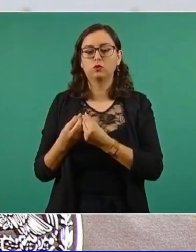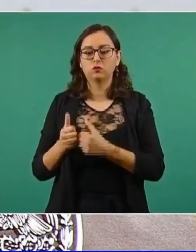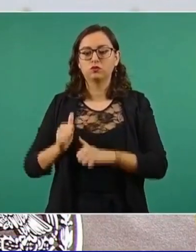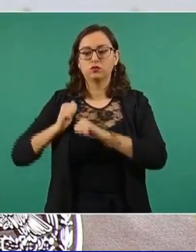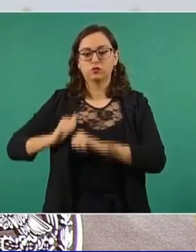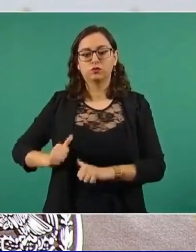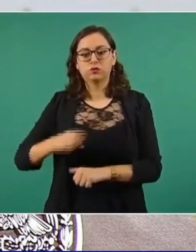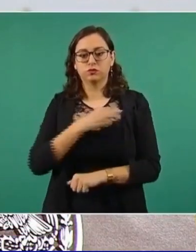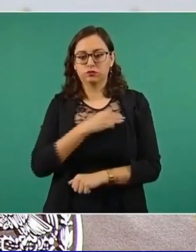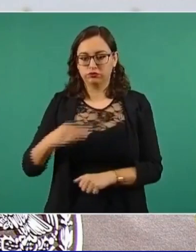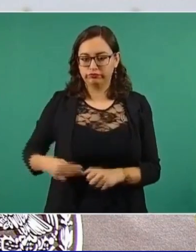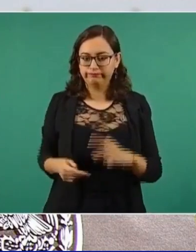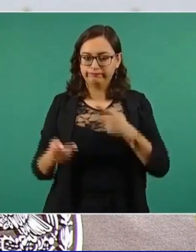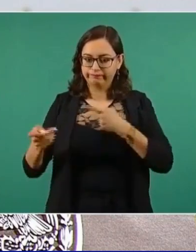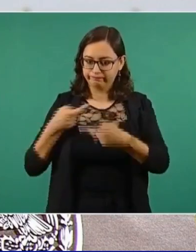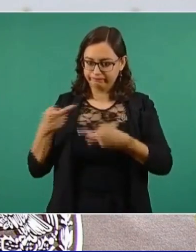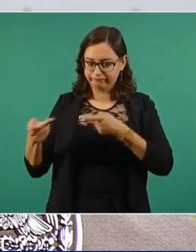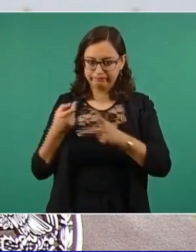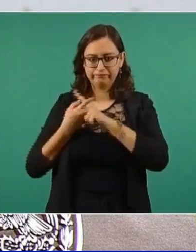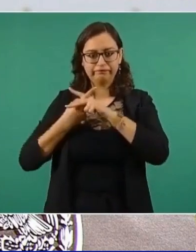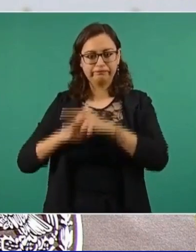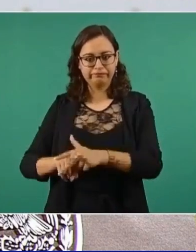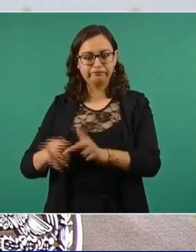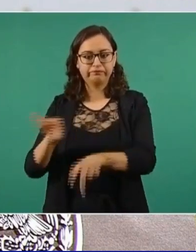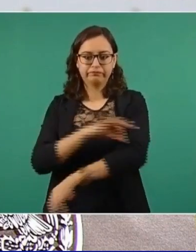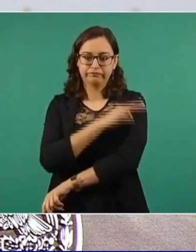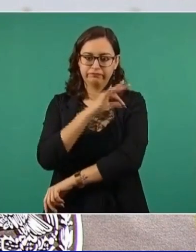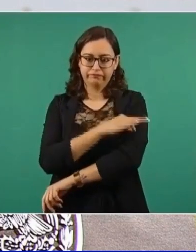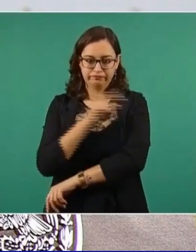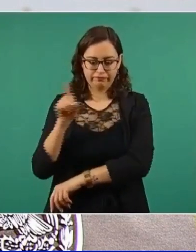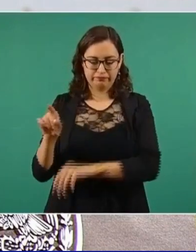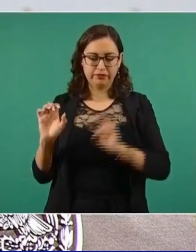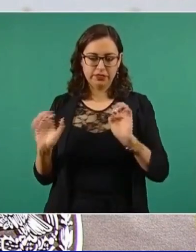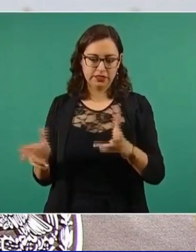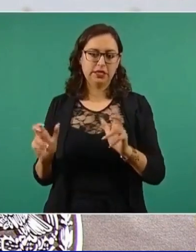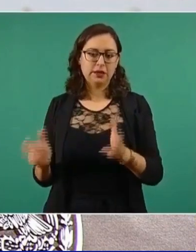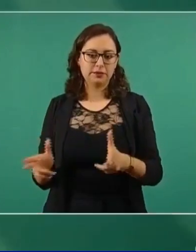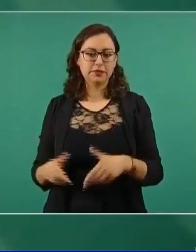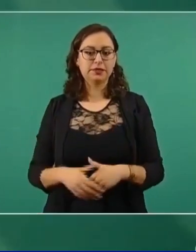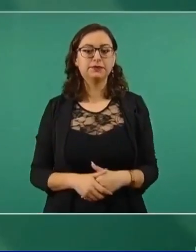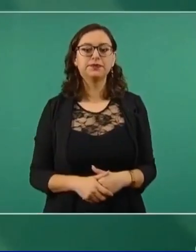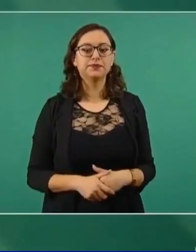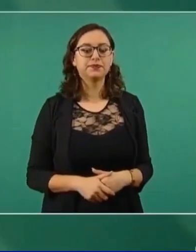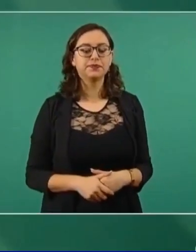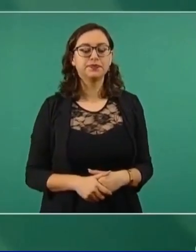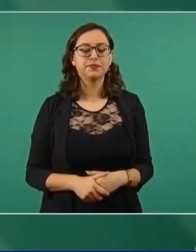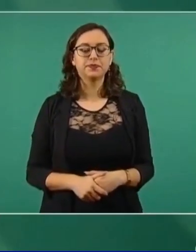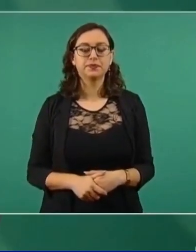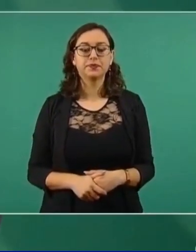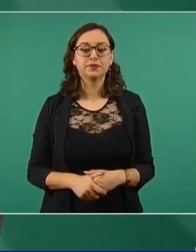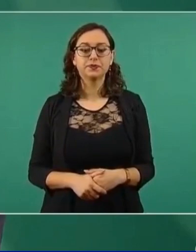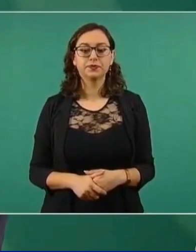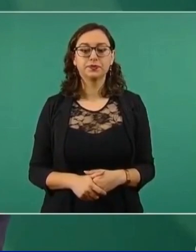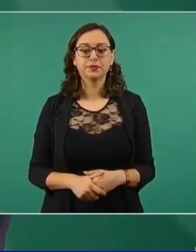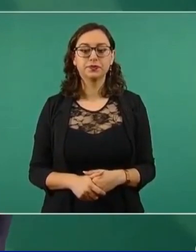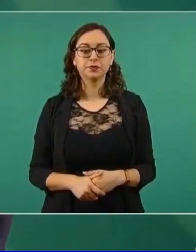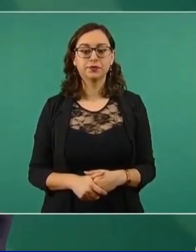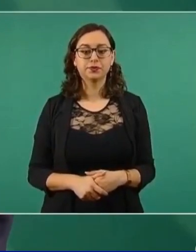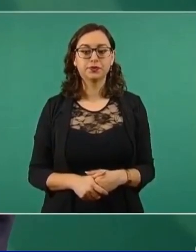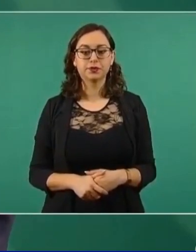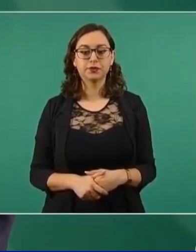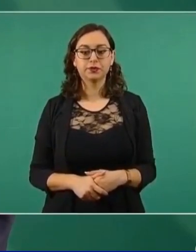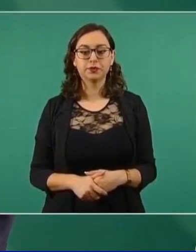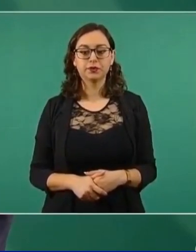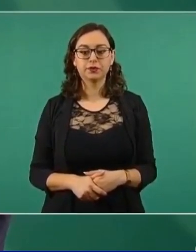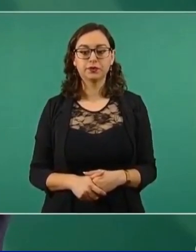municipales preparando todo el plan de vacunación. Si en Chiapas